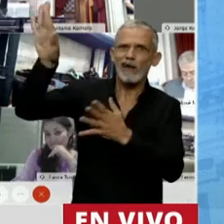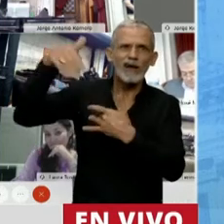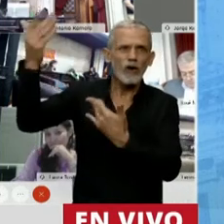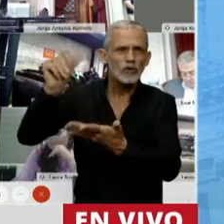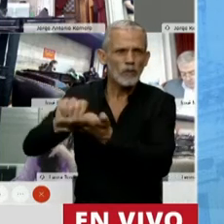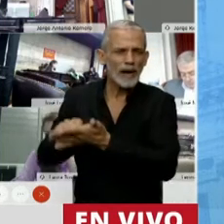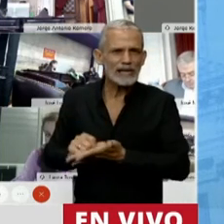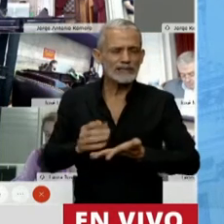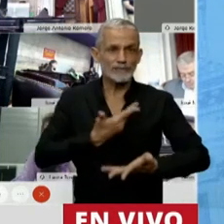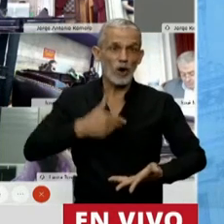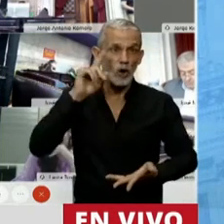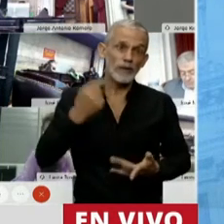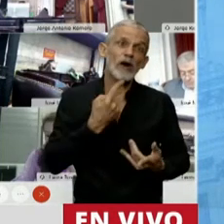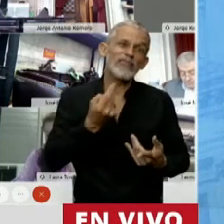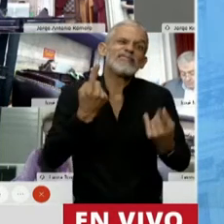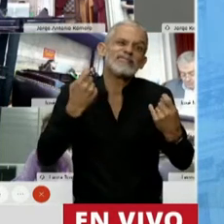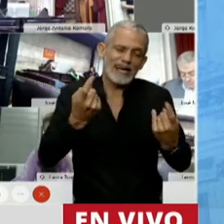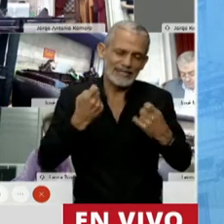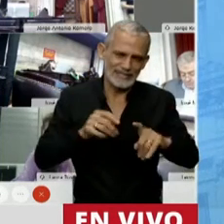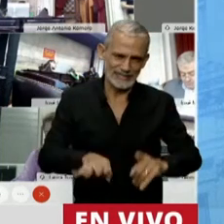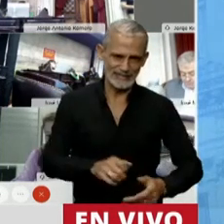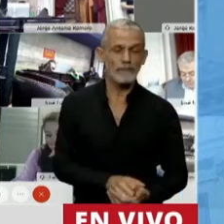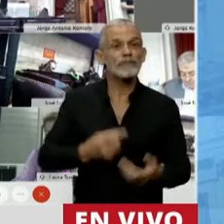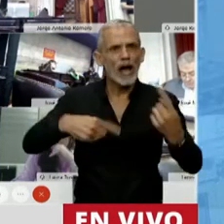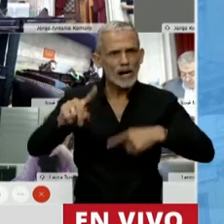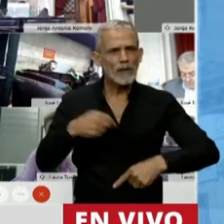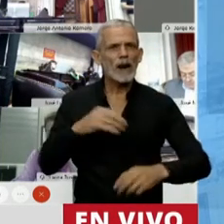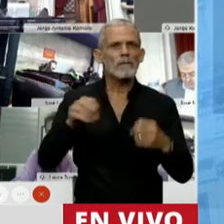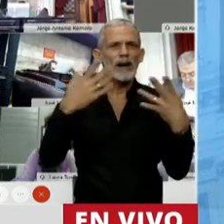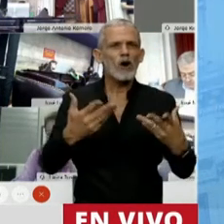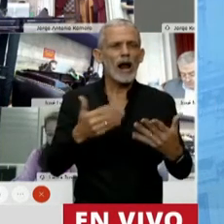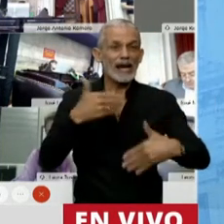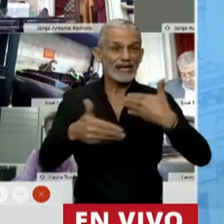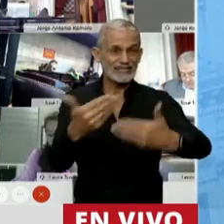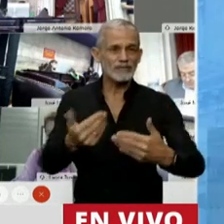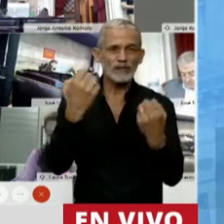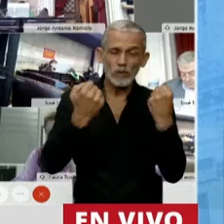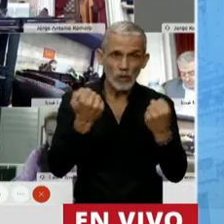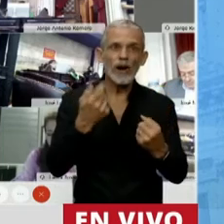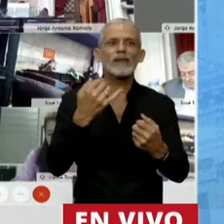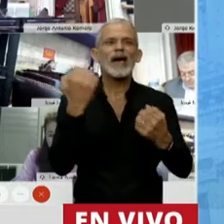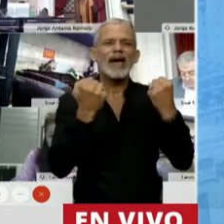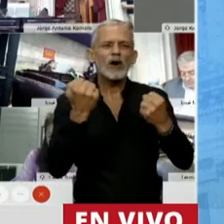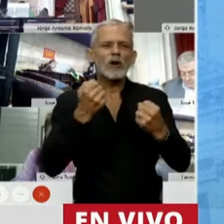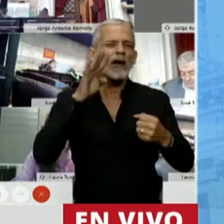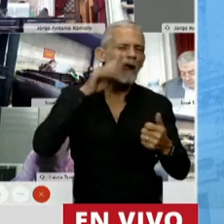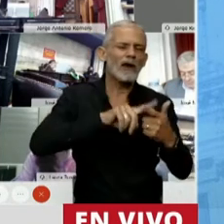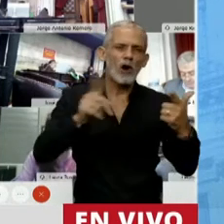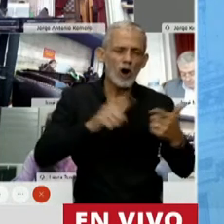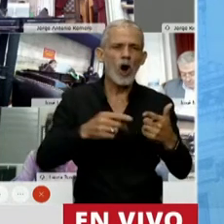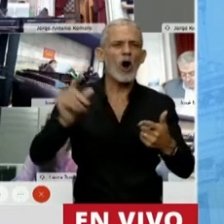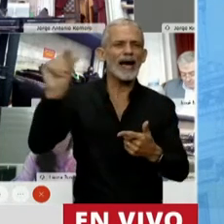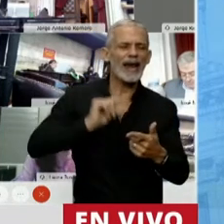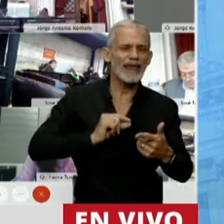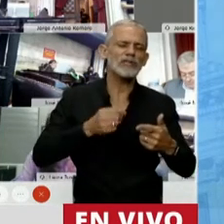necesitar. Por el contrario, entiendo que para mejorar el crecimiento necesitamos disminuir la economía informal, mejorar el acceso al